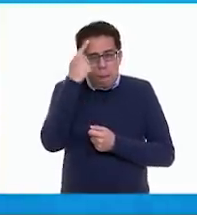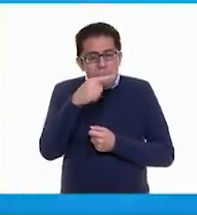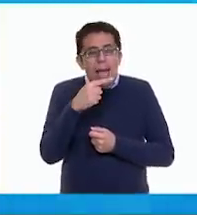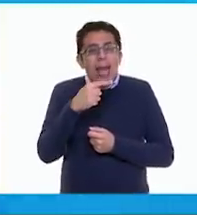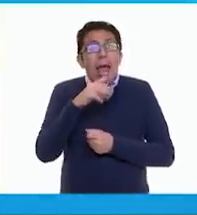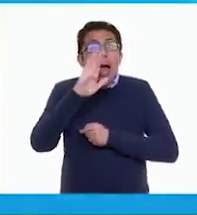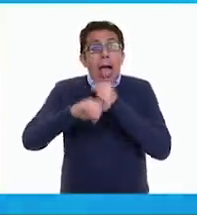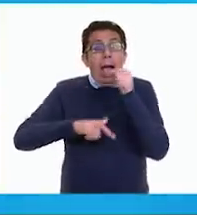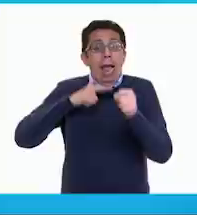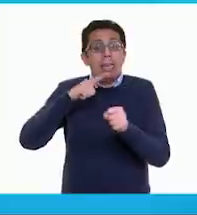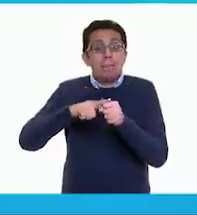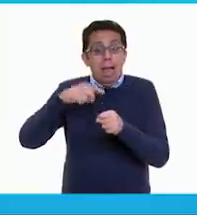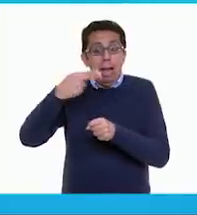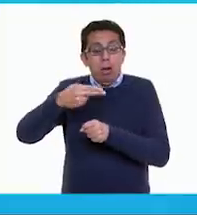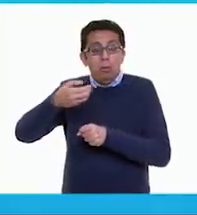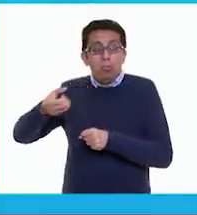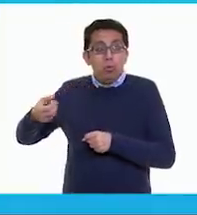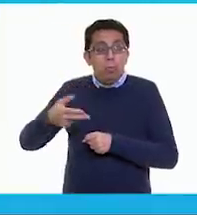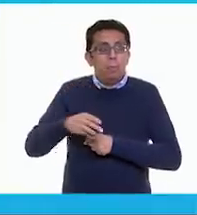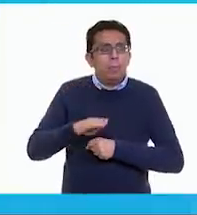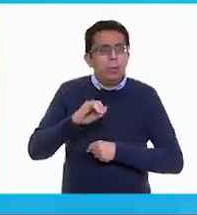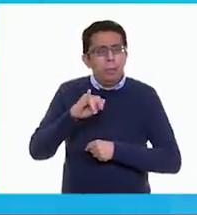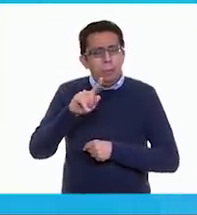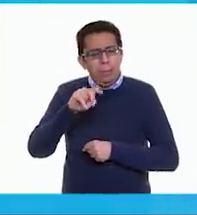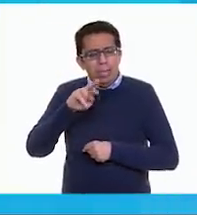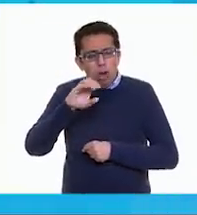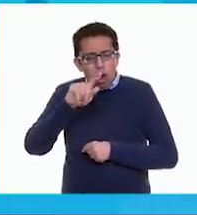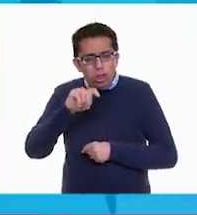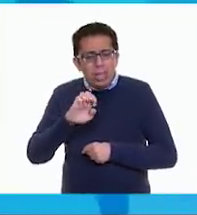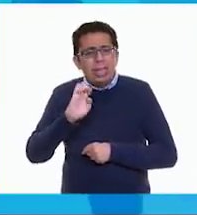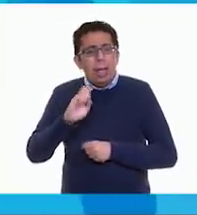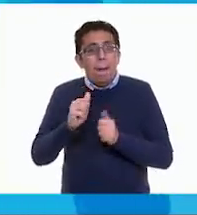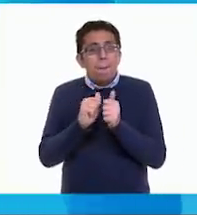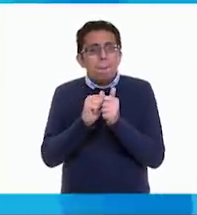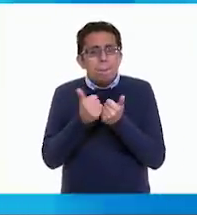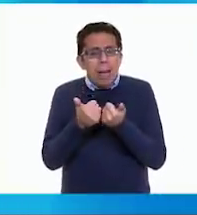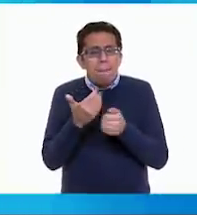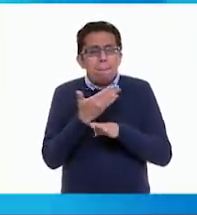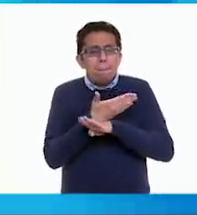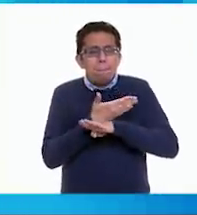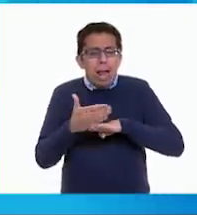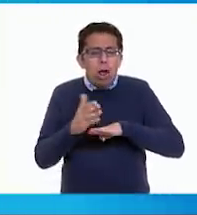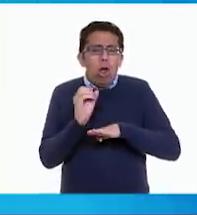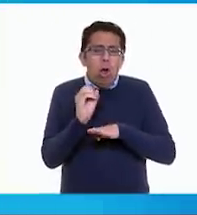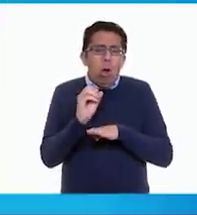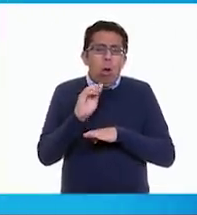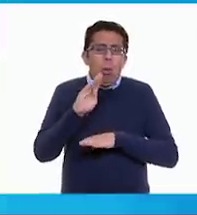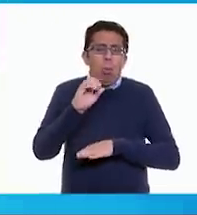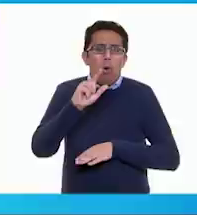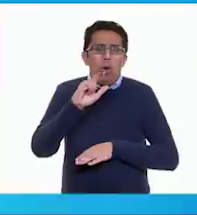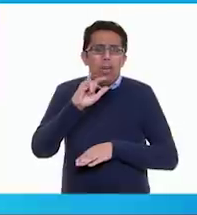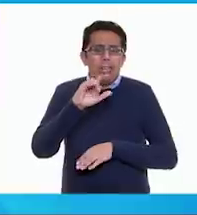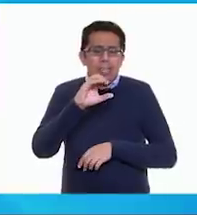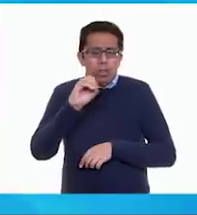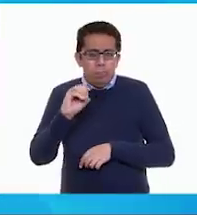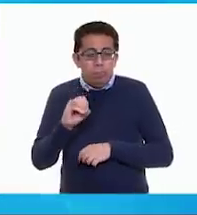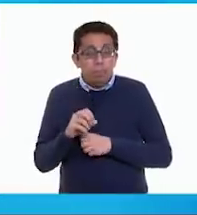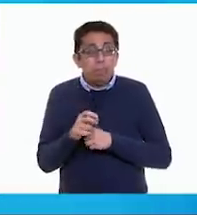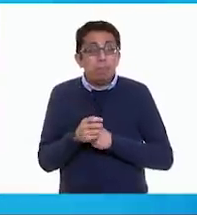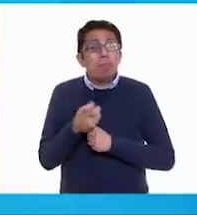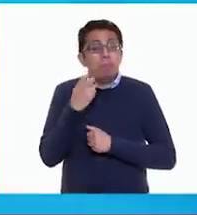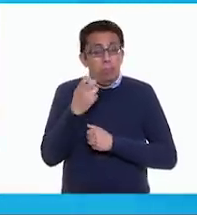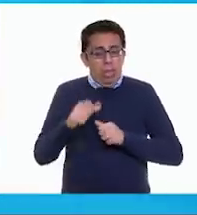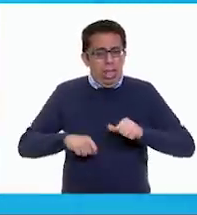animal. Muy bien. Virote, pan blanco o bolillo. En estas